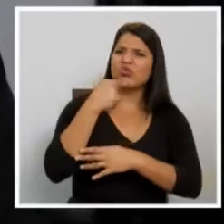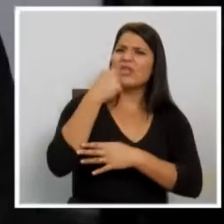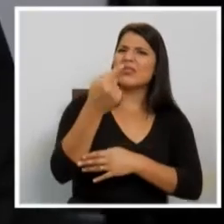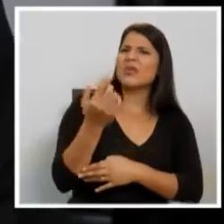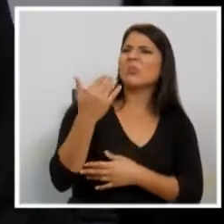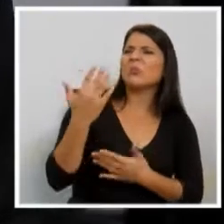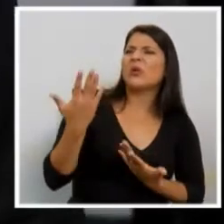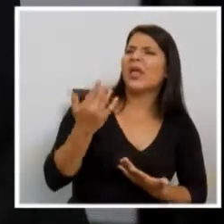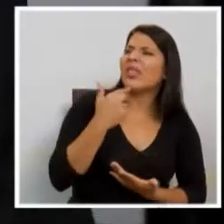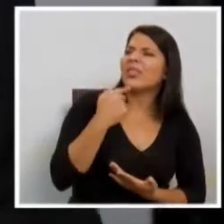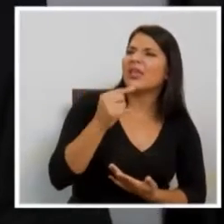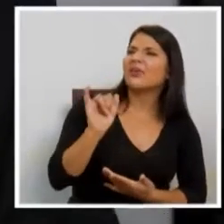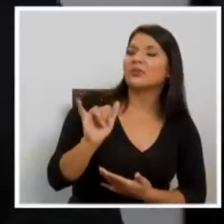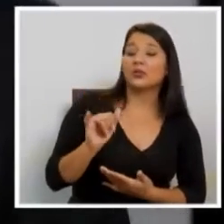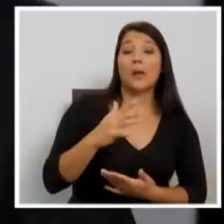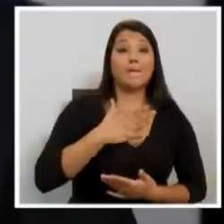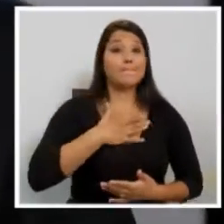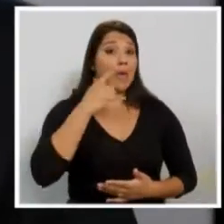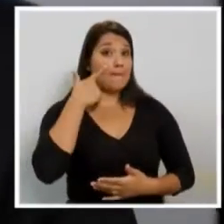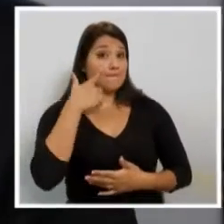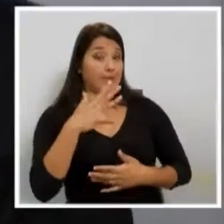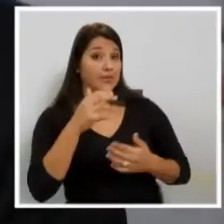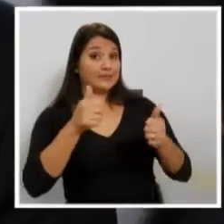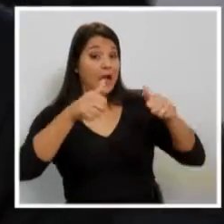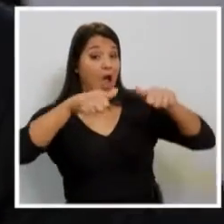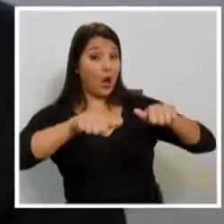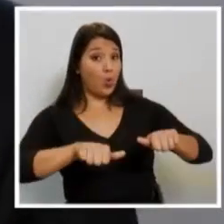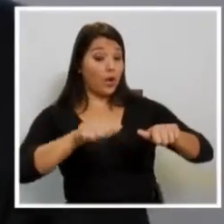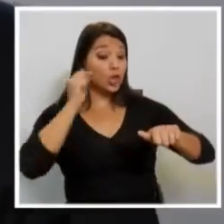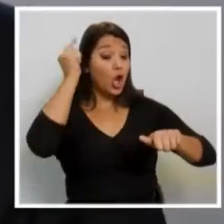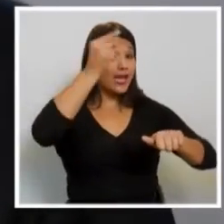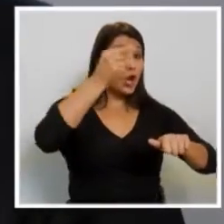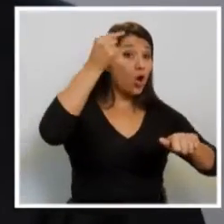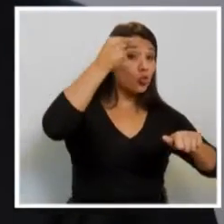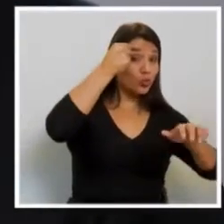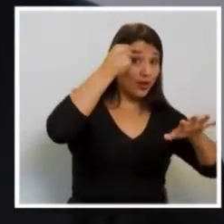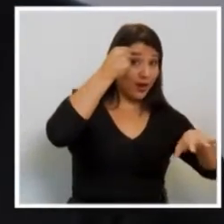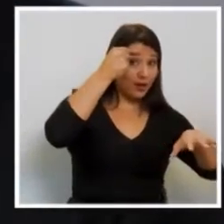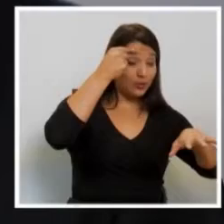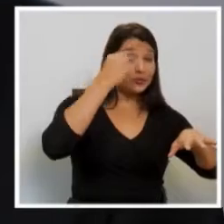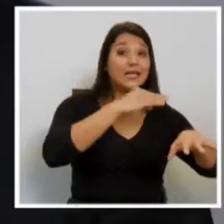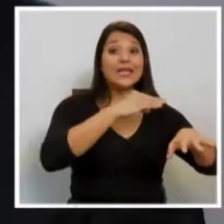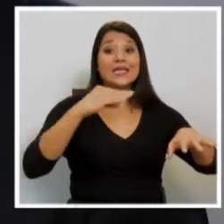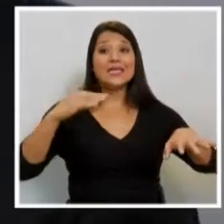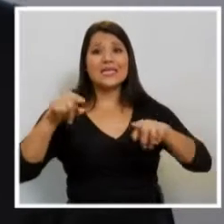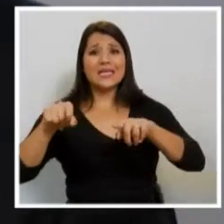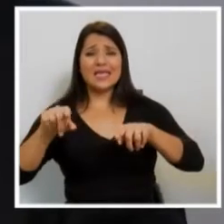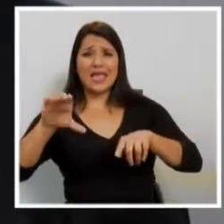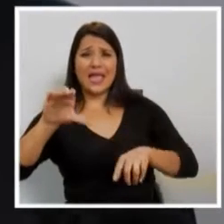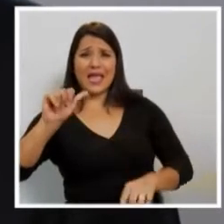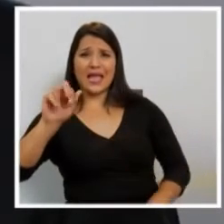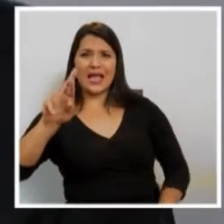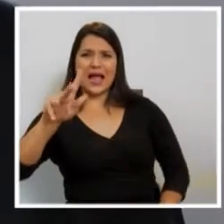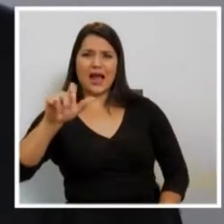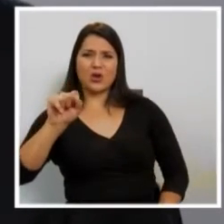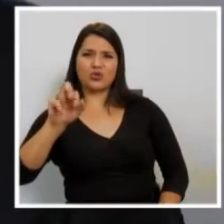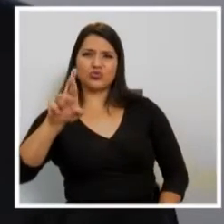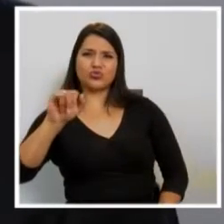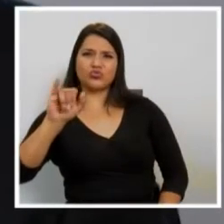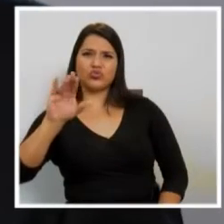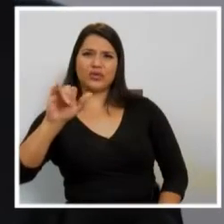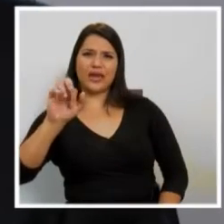por qué razón, don Walter. Bueno, me parece que un acuerdo entre el gobierno y don Carlos Ricardo tiene que señalarse en forma